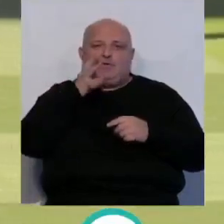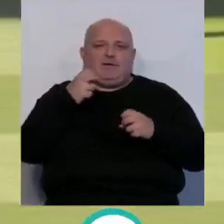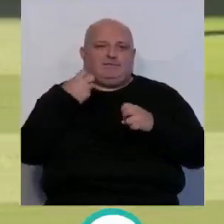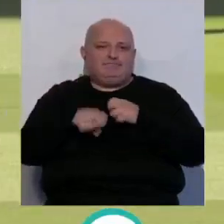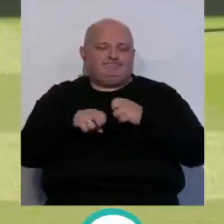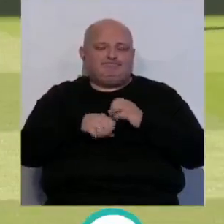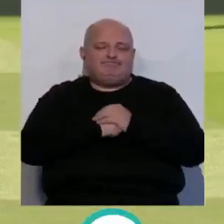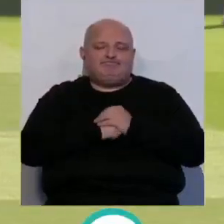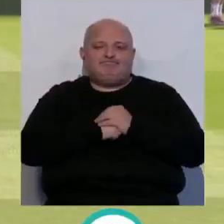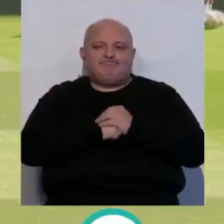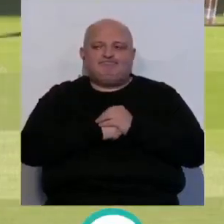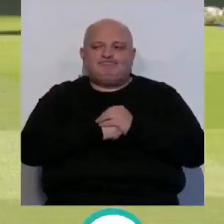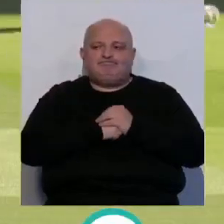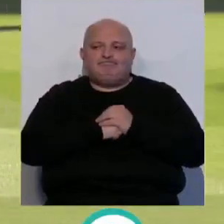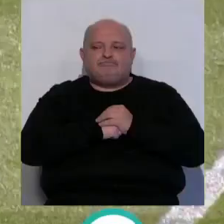lesión.